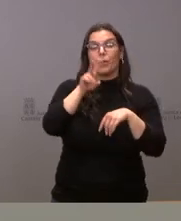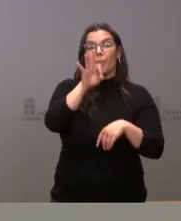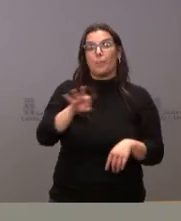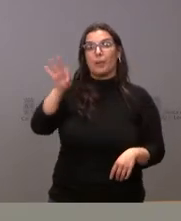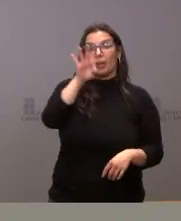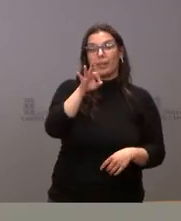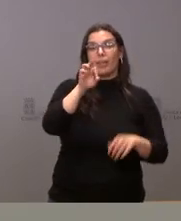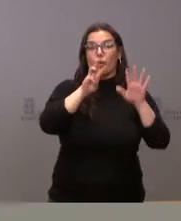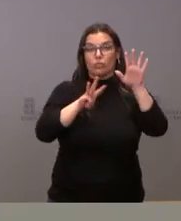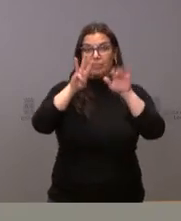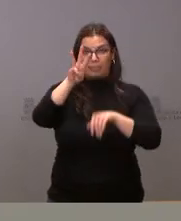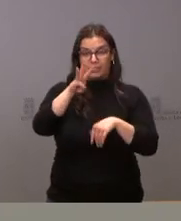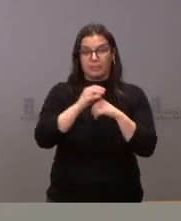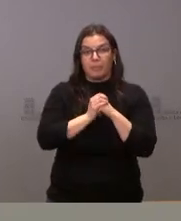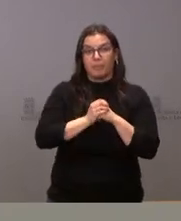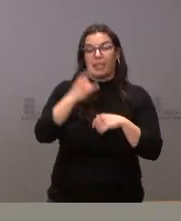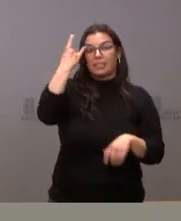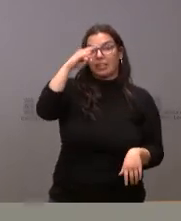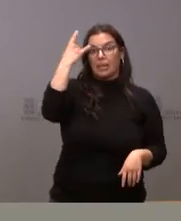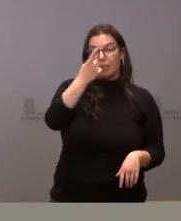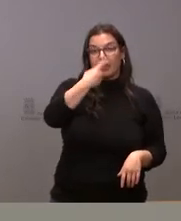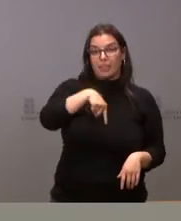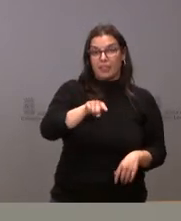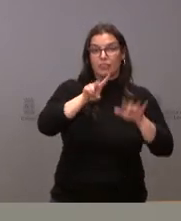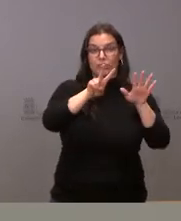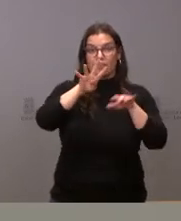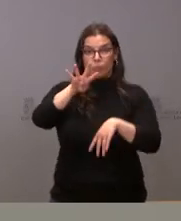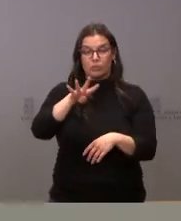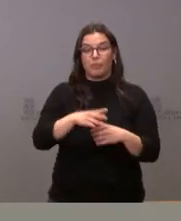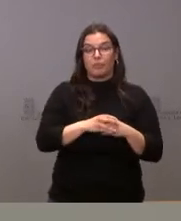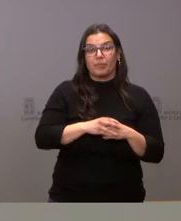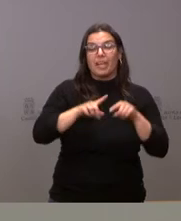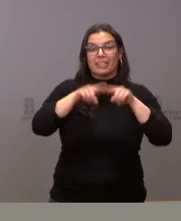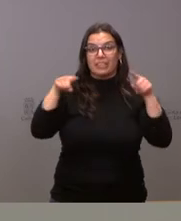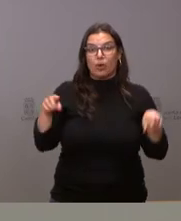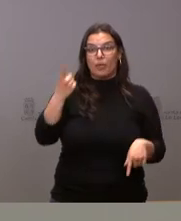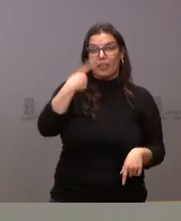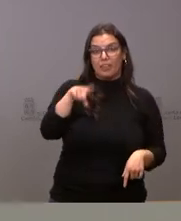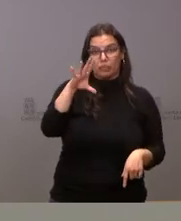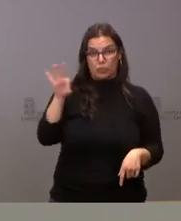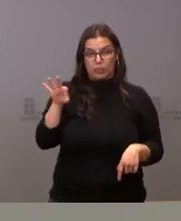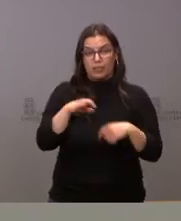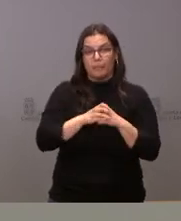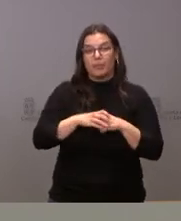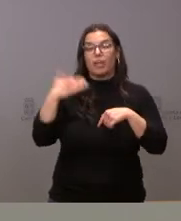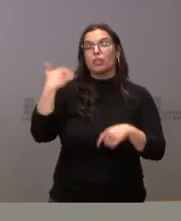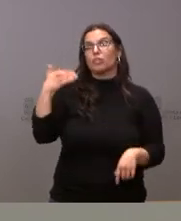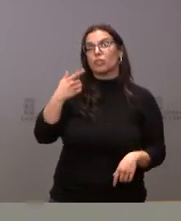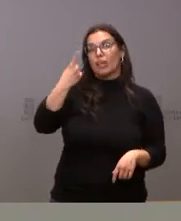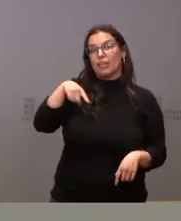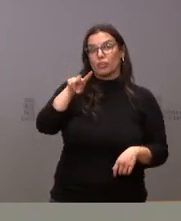Palencia 83, Salamanca 174, Segovia 150, Soria